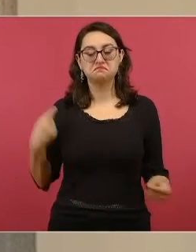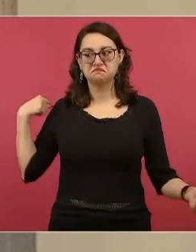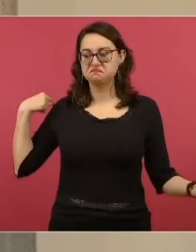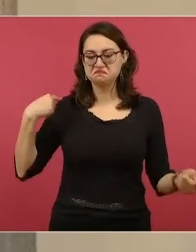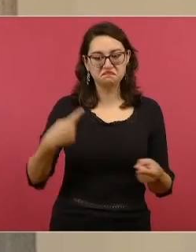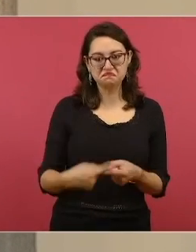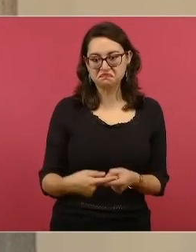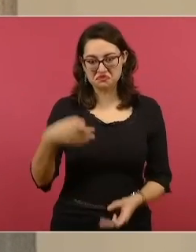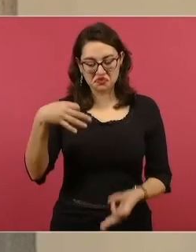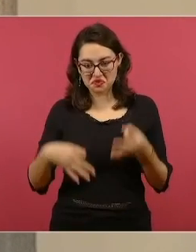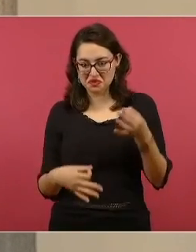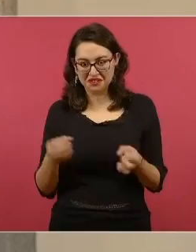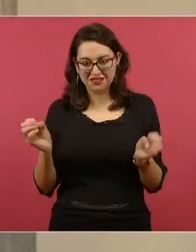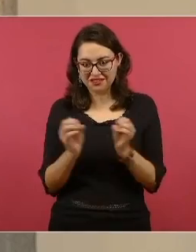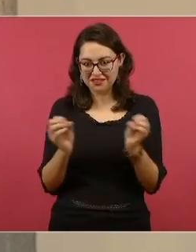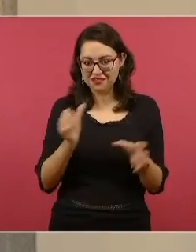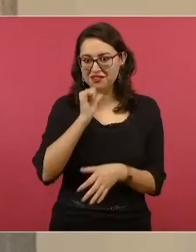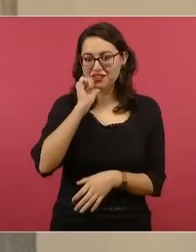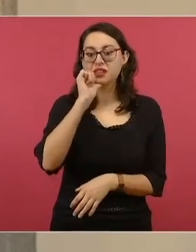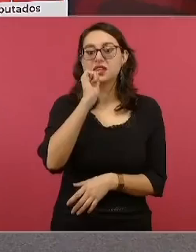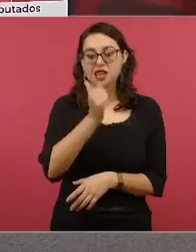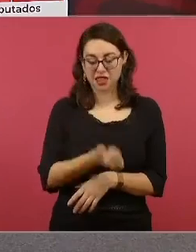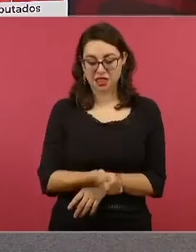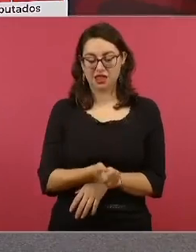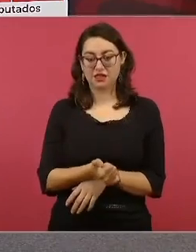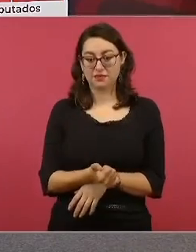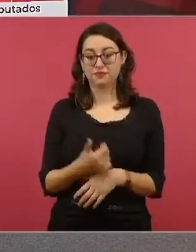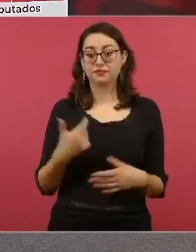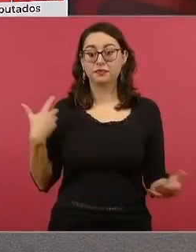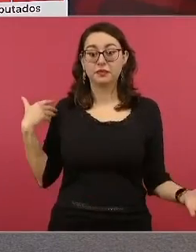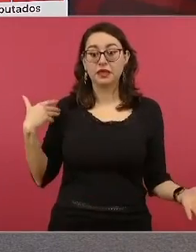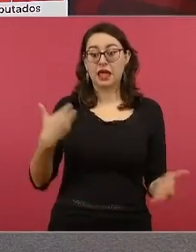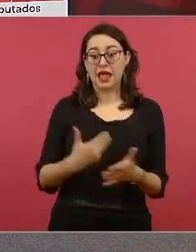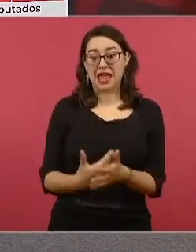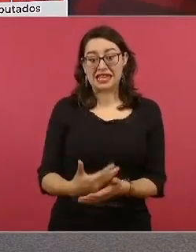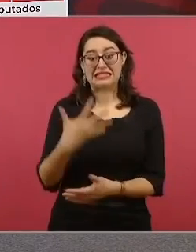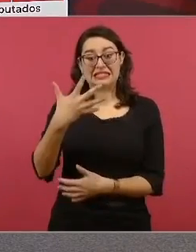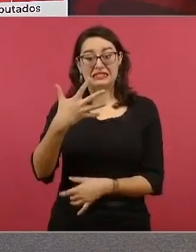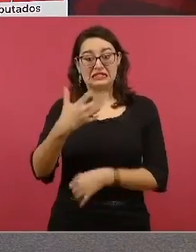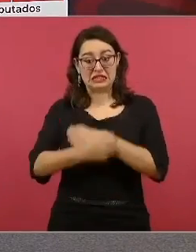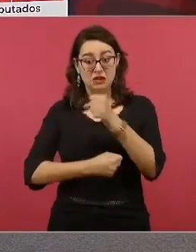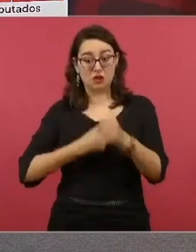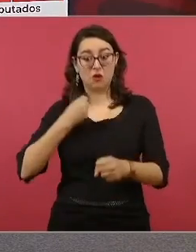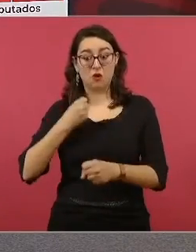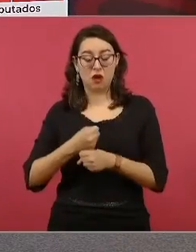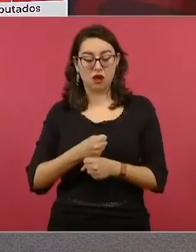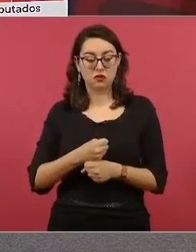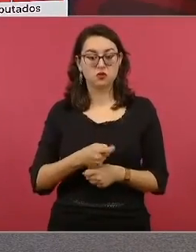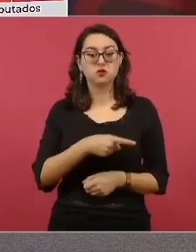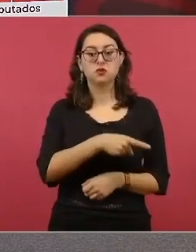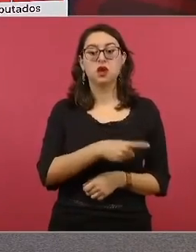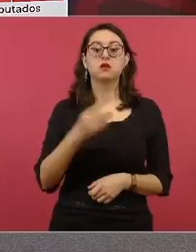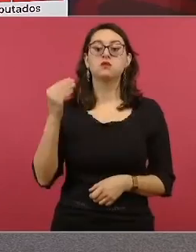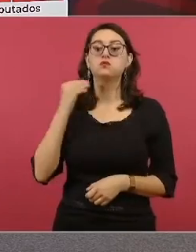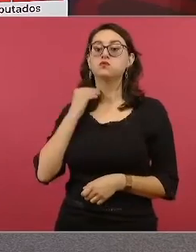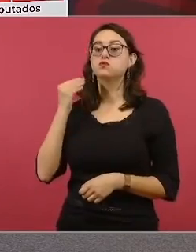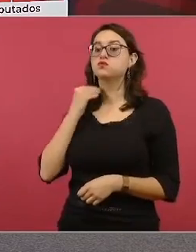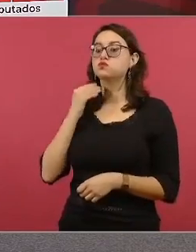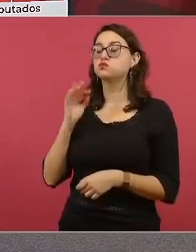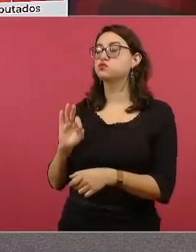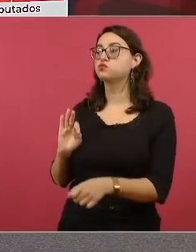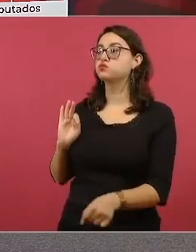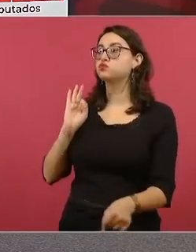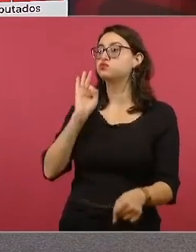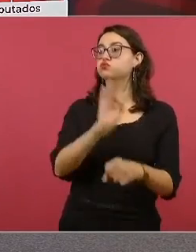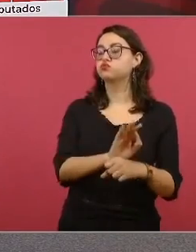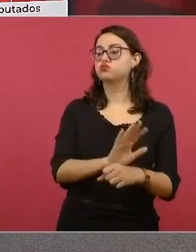llevarse a cabo. Sin embargo, casi cinco años después, la defensa promueve un amparo para la revisión de